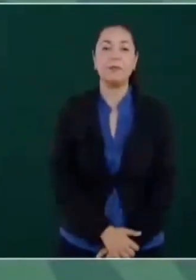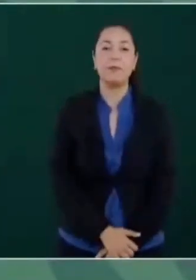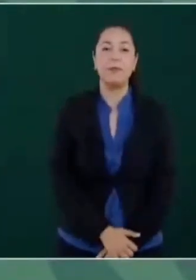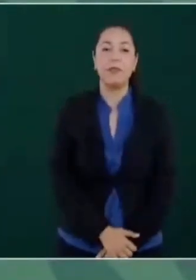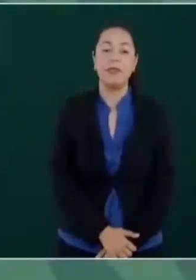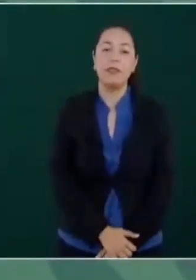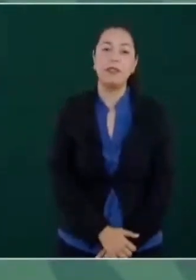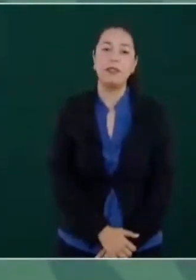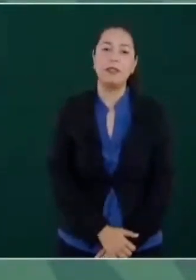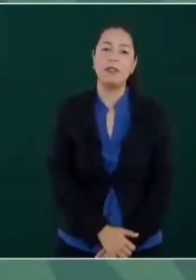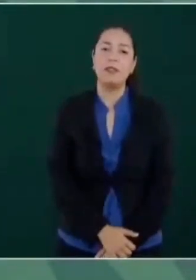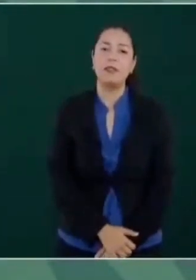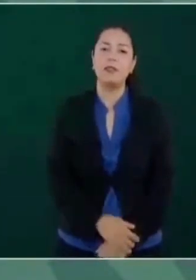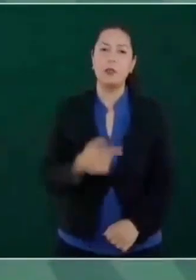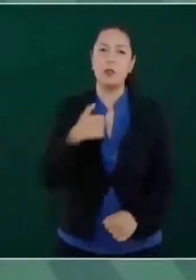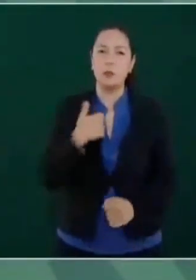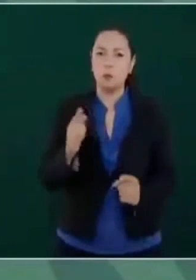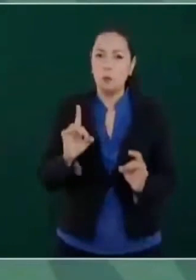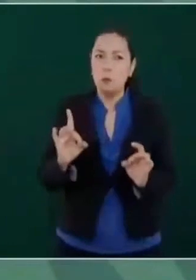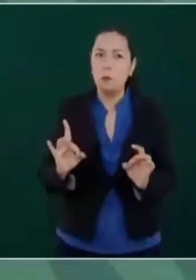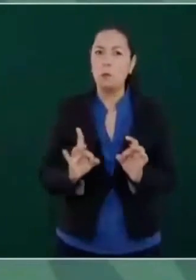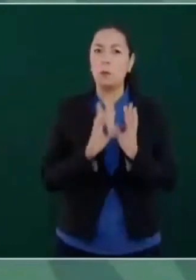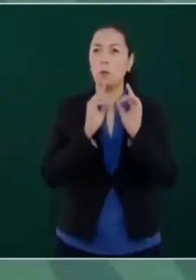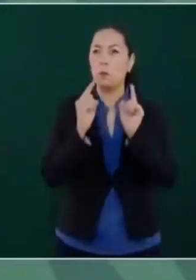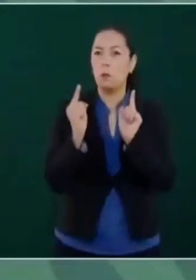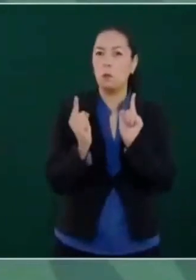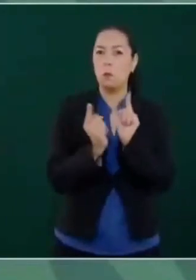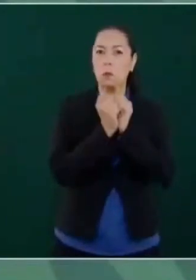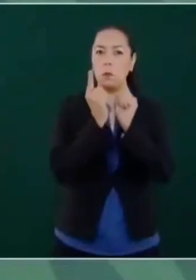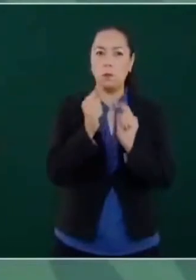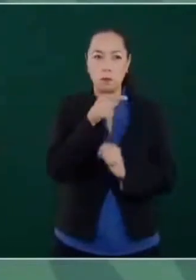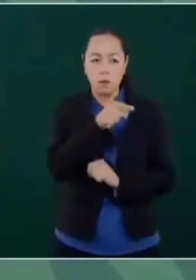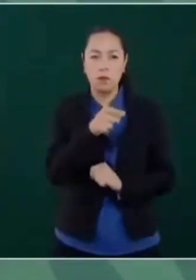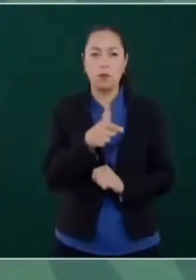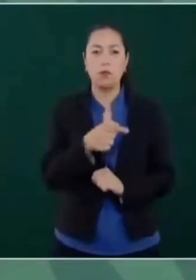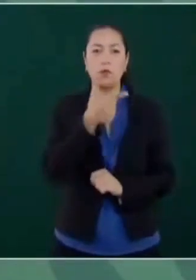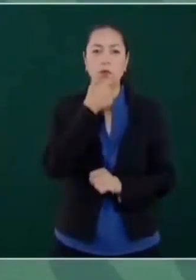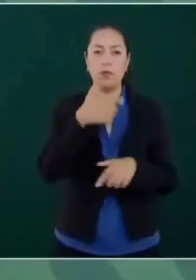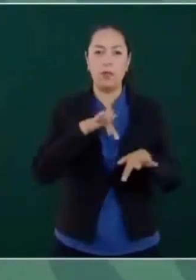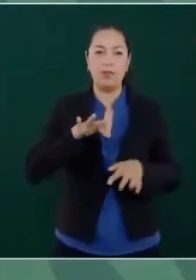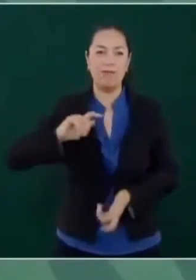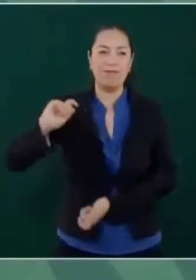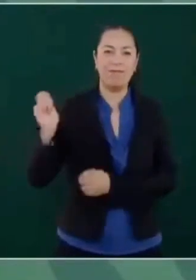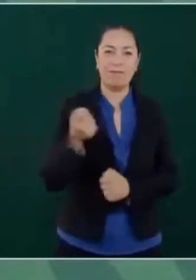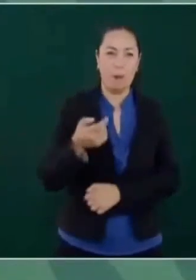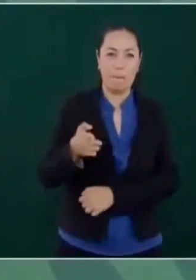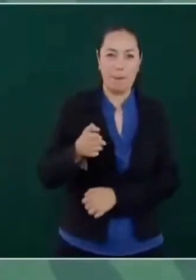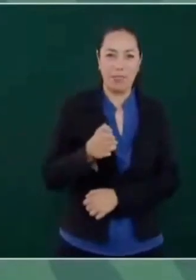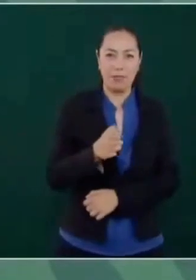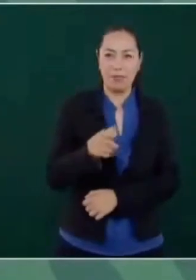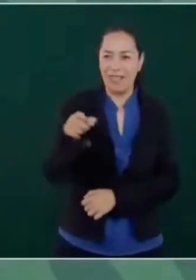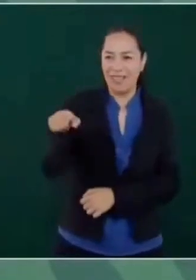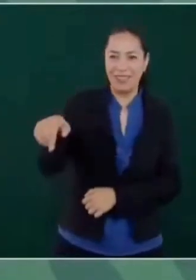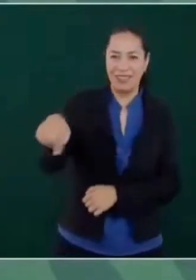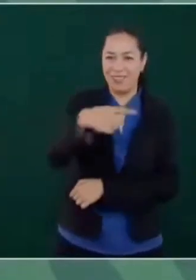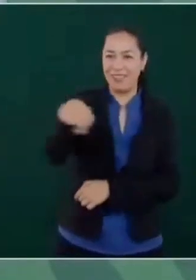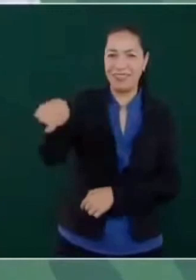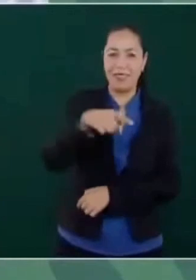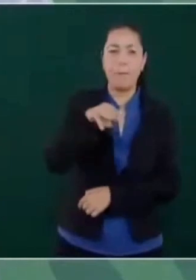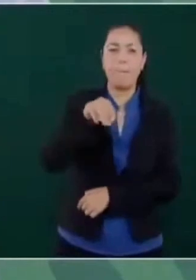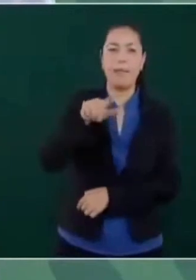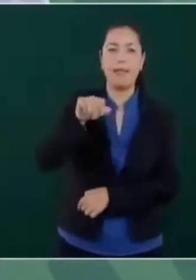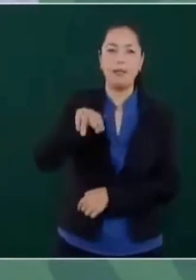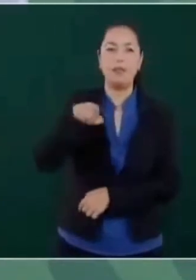Y de repente me encuentro a un pescador, allí en el malecón, con su